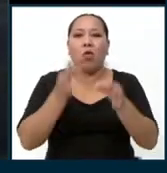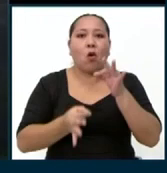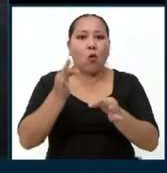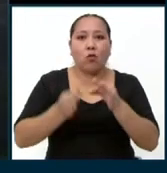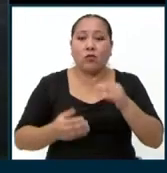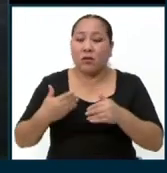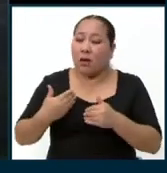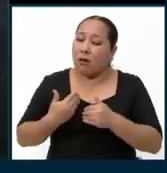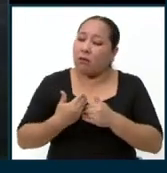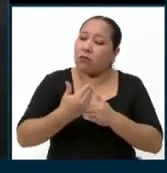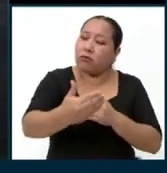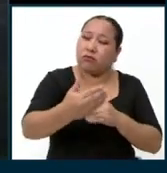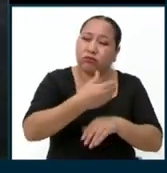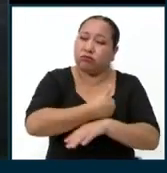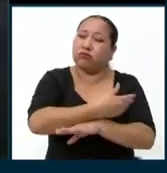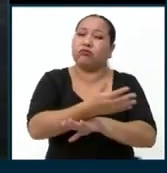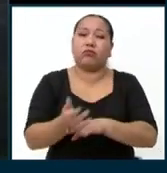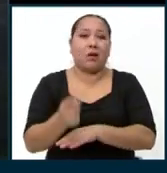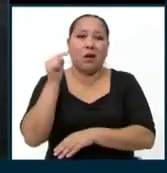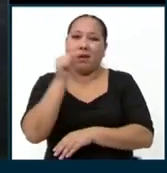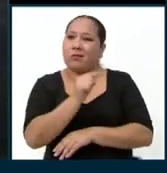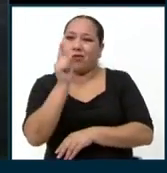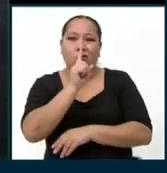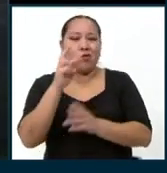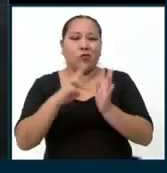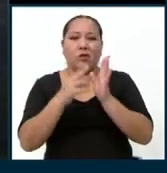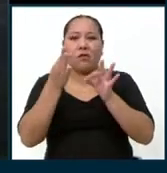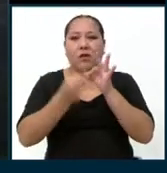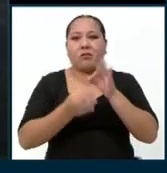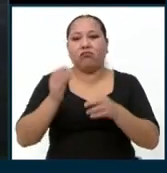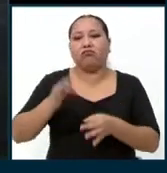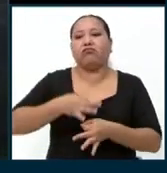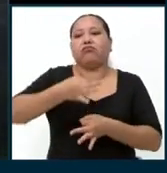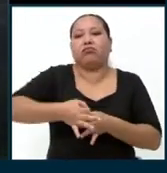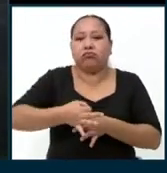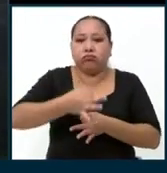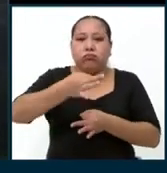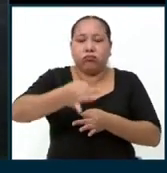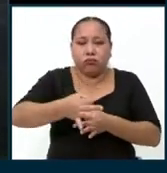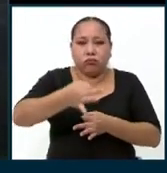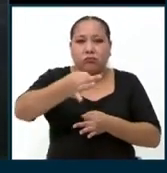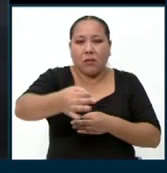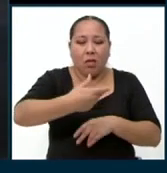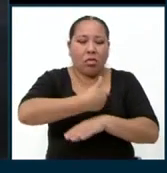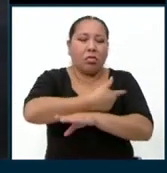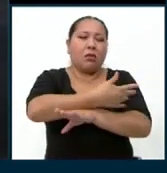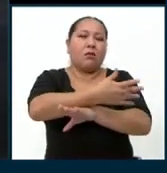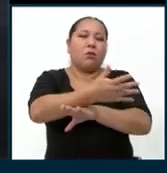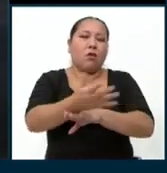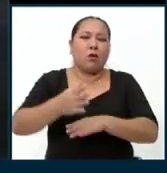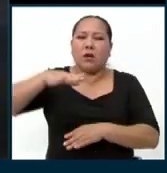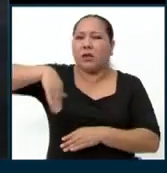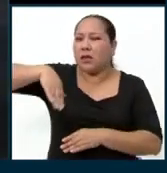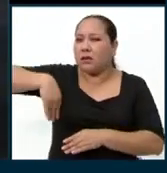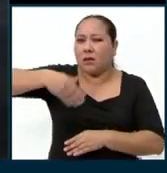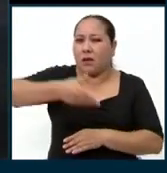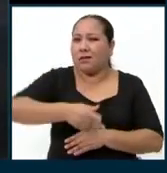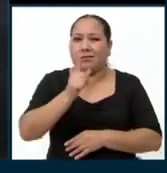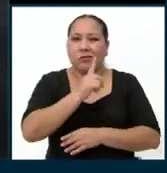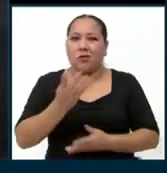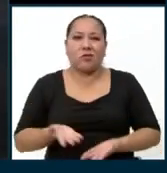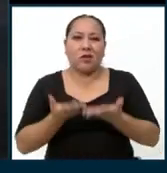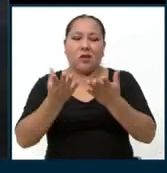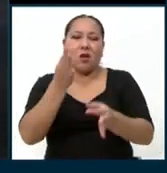no es justicia. Donde existen prescripciones, donde existen demoras tardías, no puede